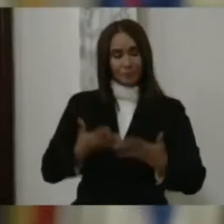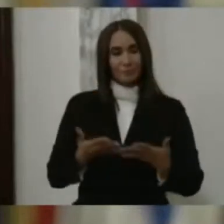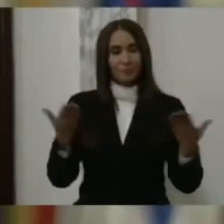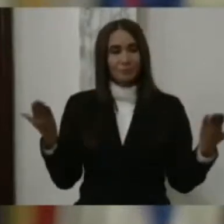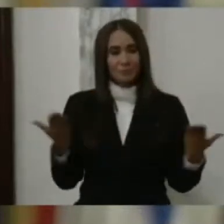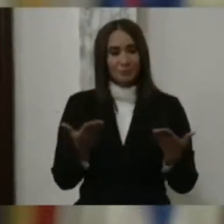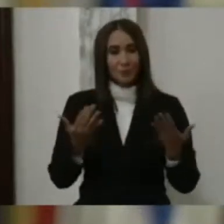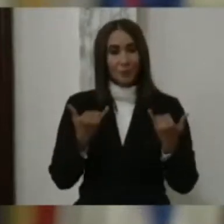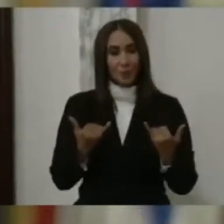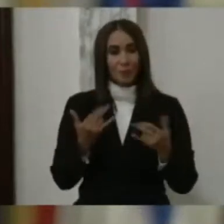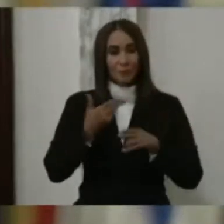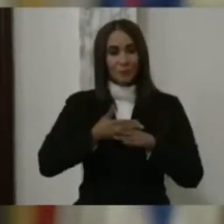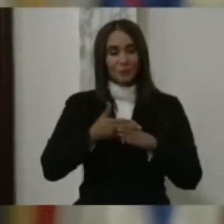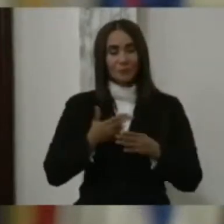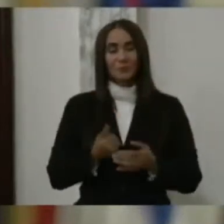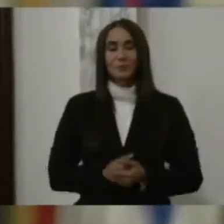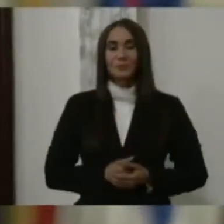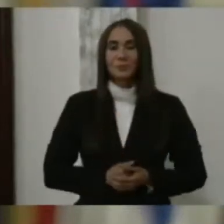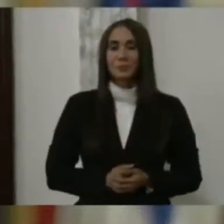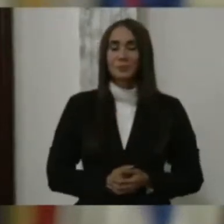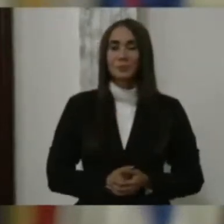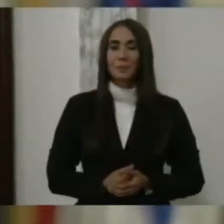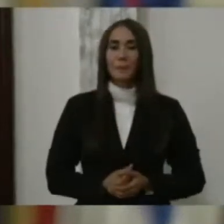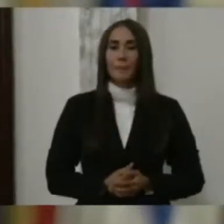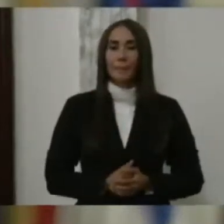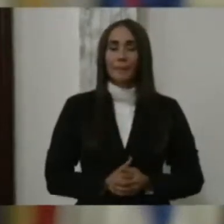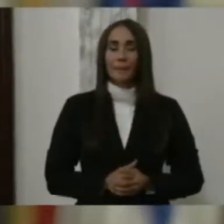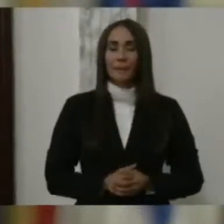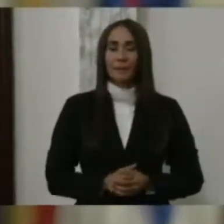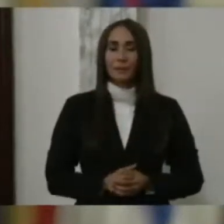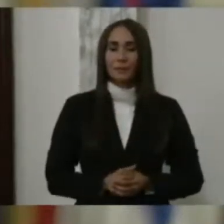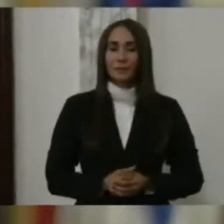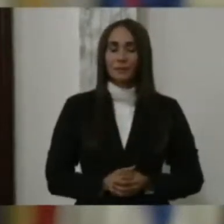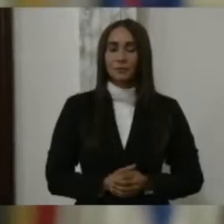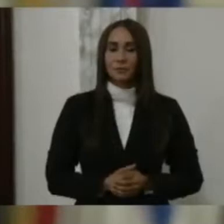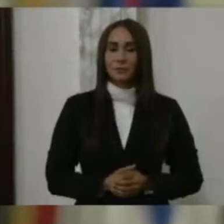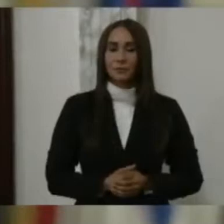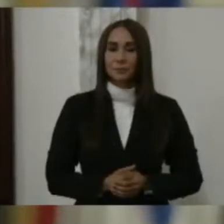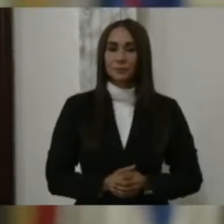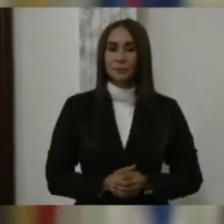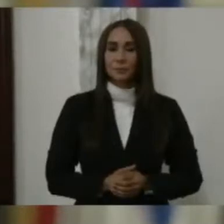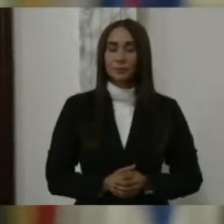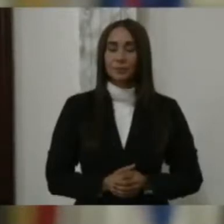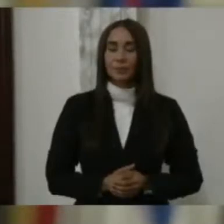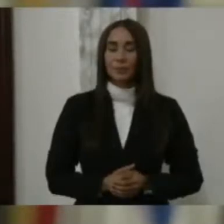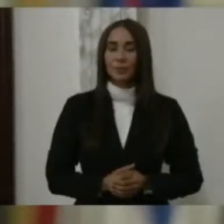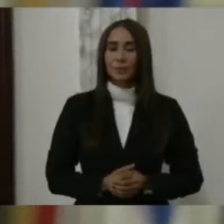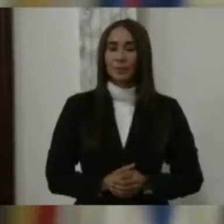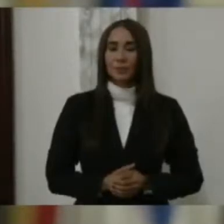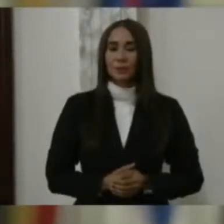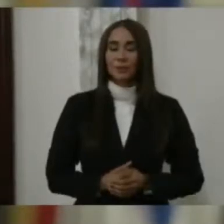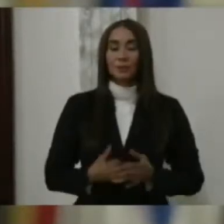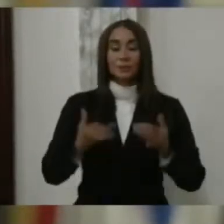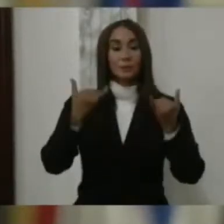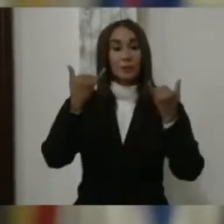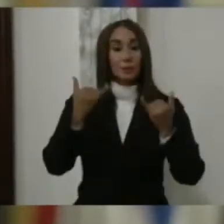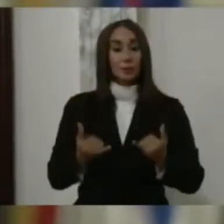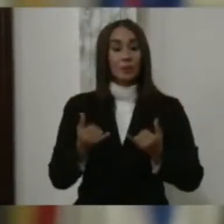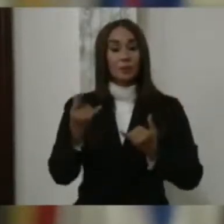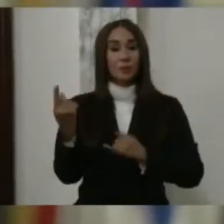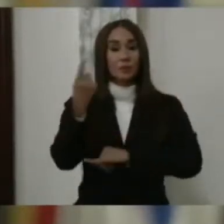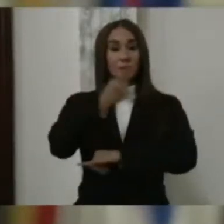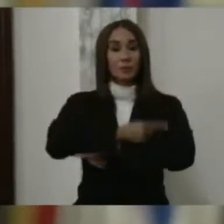Energía y Minas, Antonio Almonte, aseguró este jueves que en el nuevo contrato de explotación petrolera con la corporación